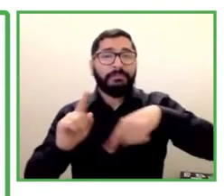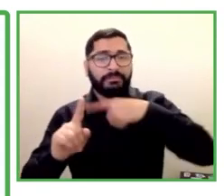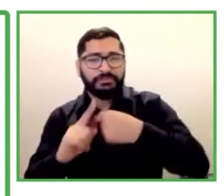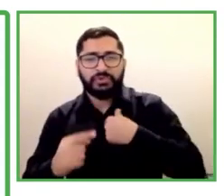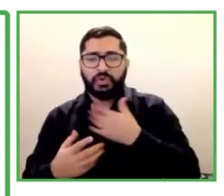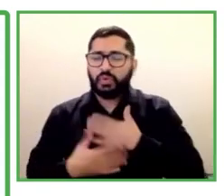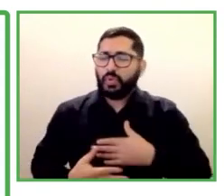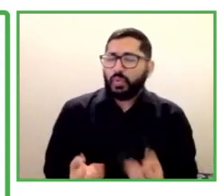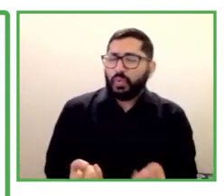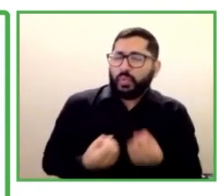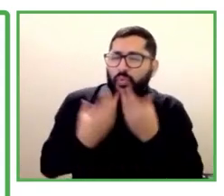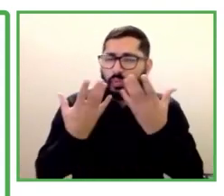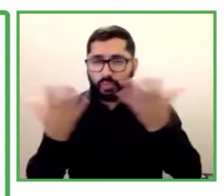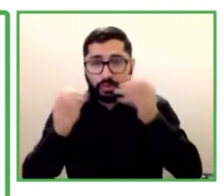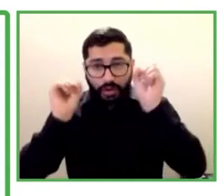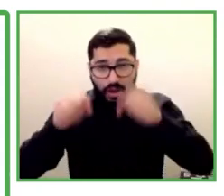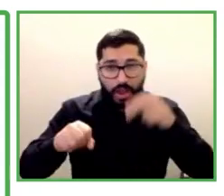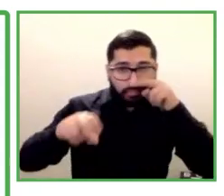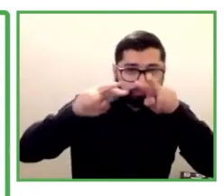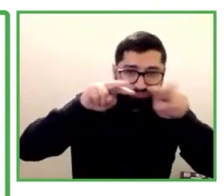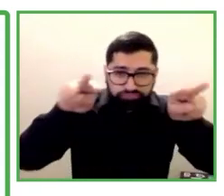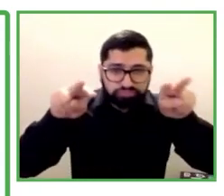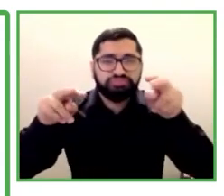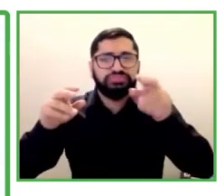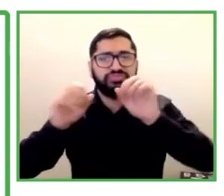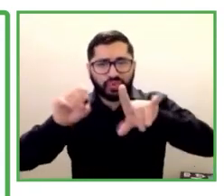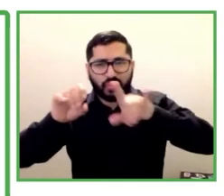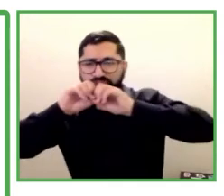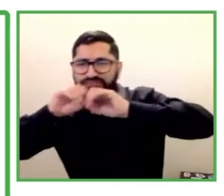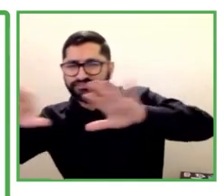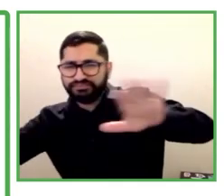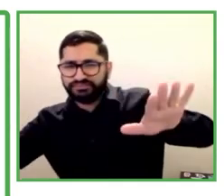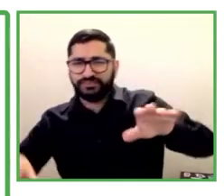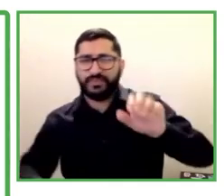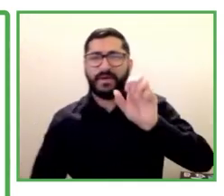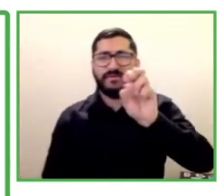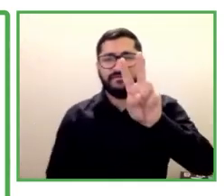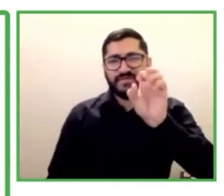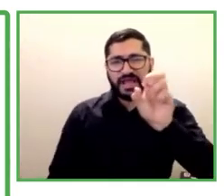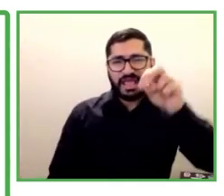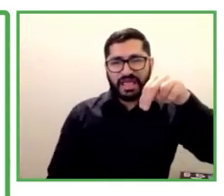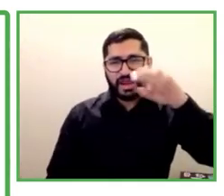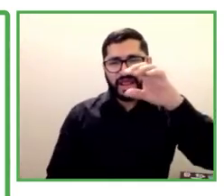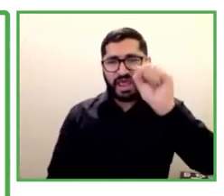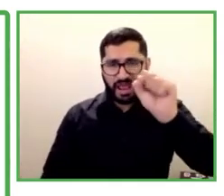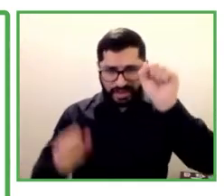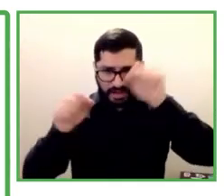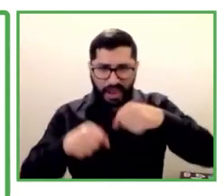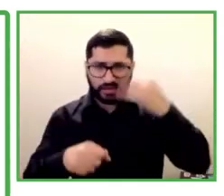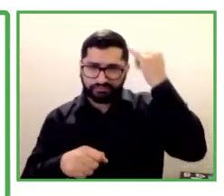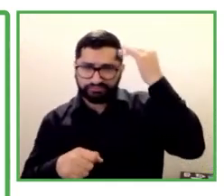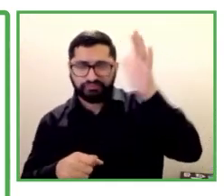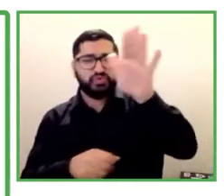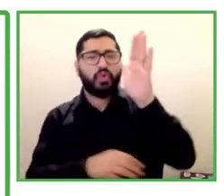para que comprendan el futuro de los agentes de promoción de accesibilidad que ya mencionamos.